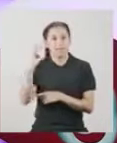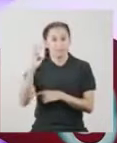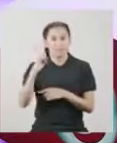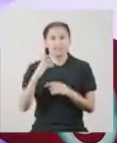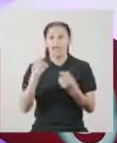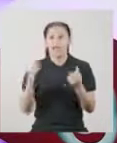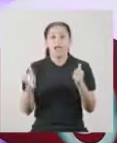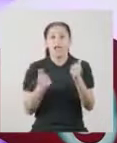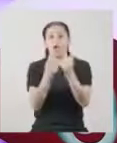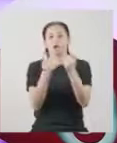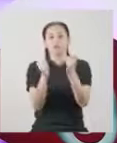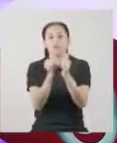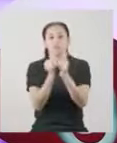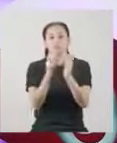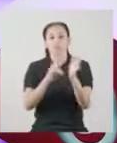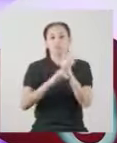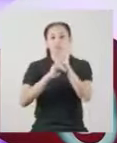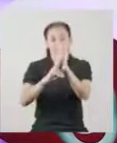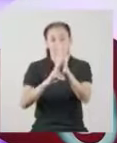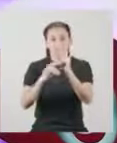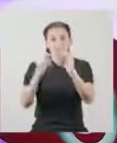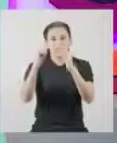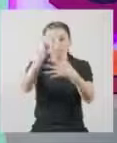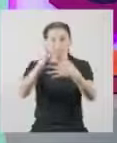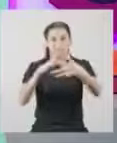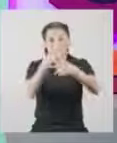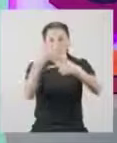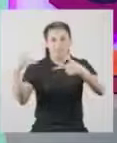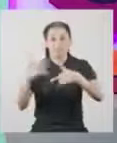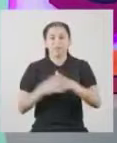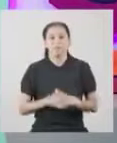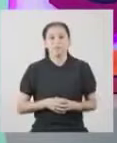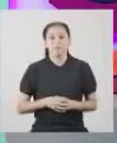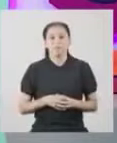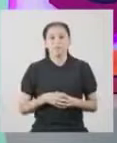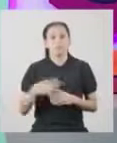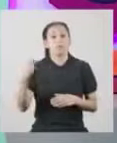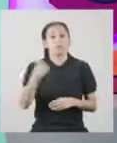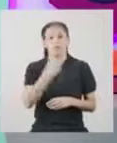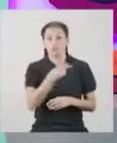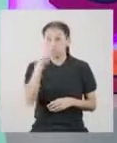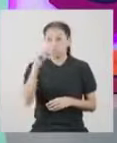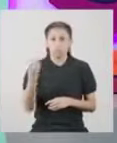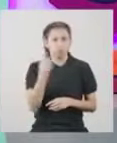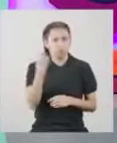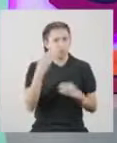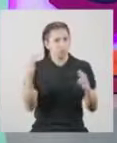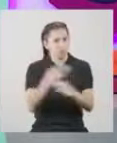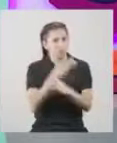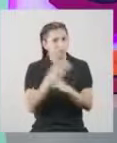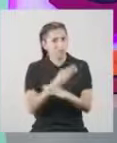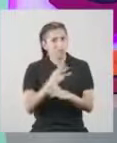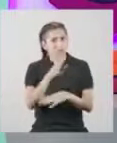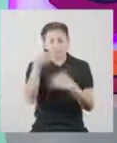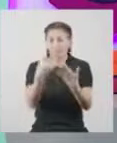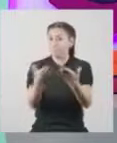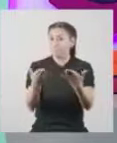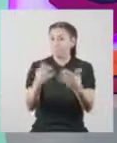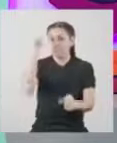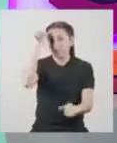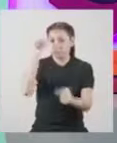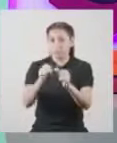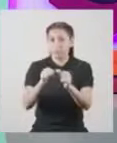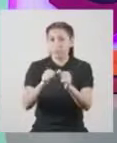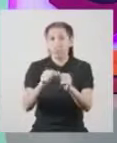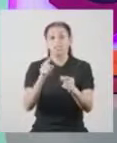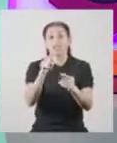la desviación estándar, acompañados de representaciones gráficas. Exacto. No subestimemos las herramientas matemáticas, chicas y chicos.